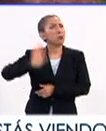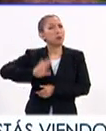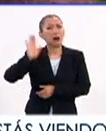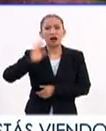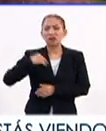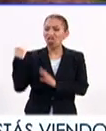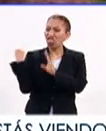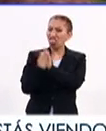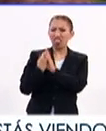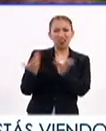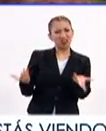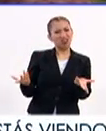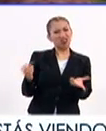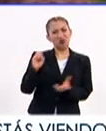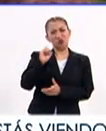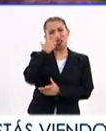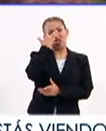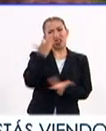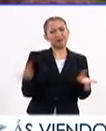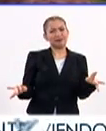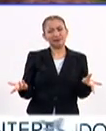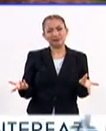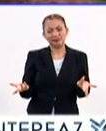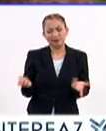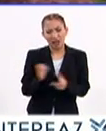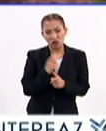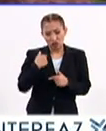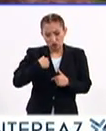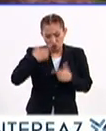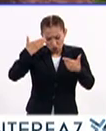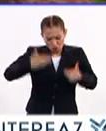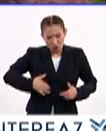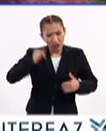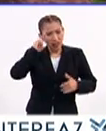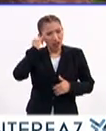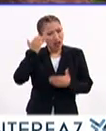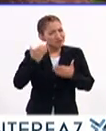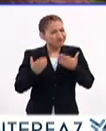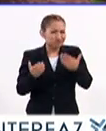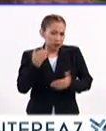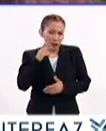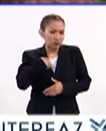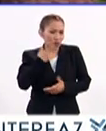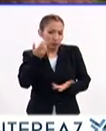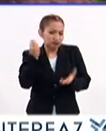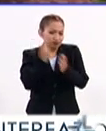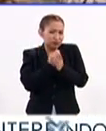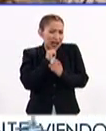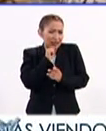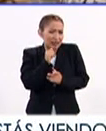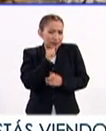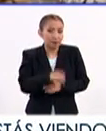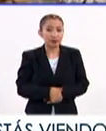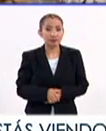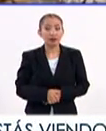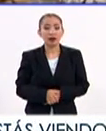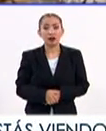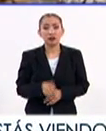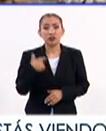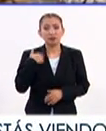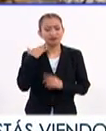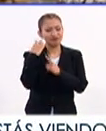o como que te ignoraban. Entonces, por ser indígena, a veces nadie te hace caso. Fue